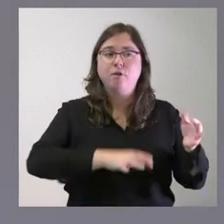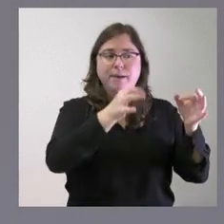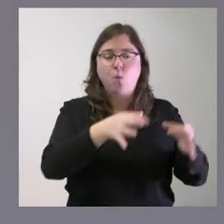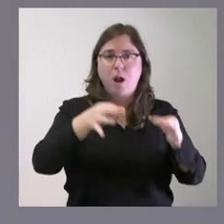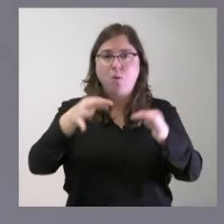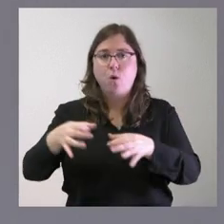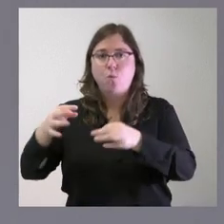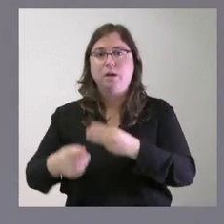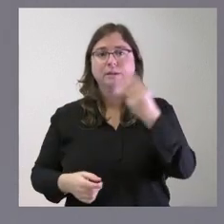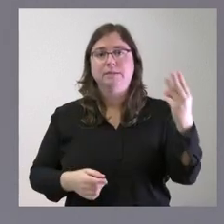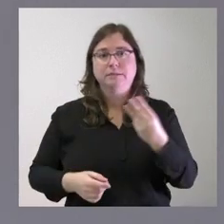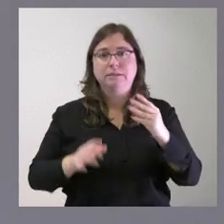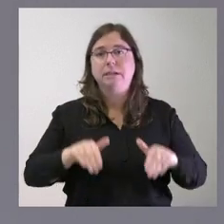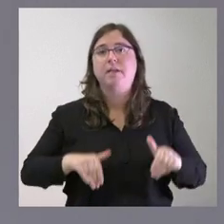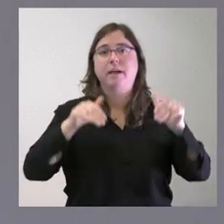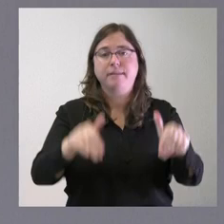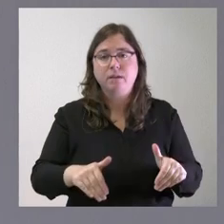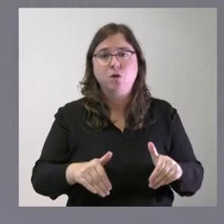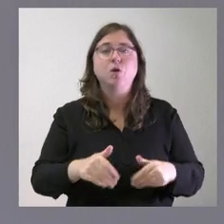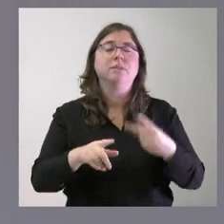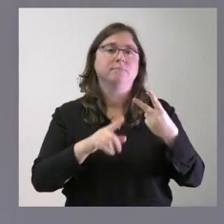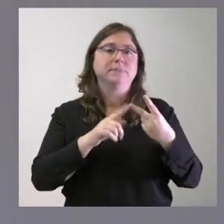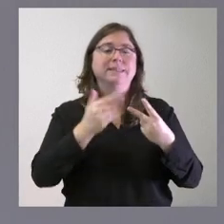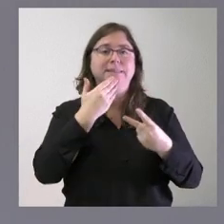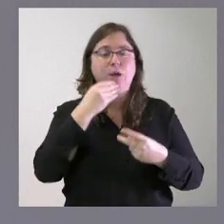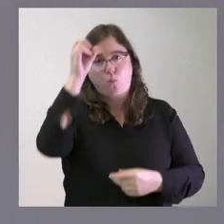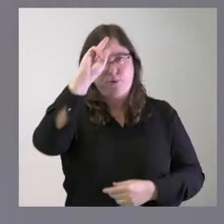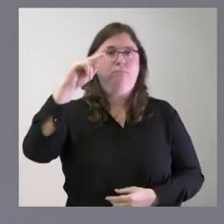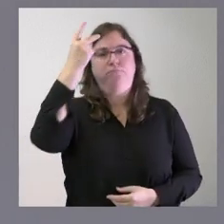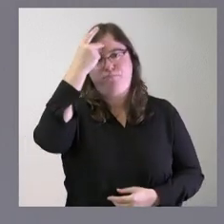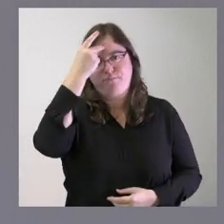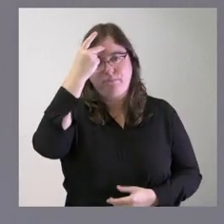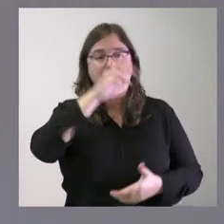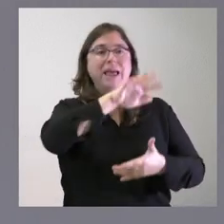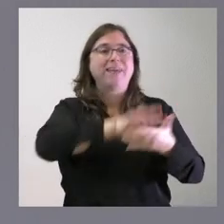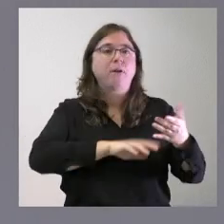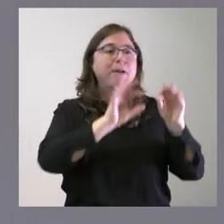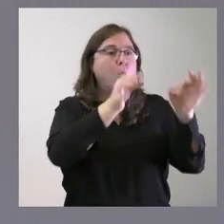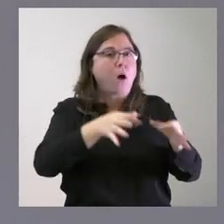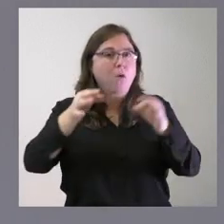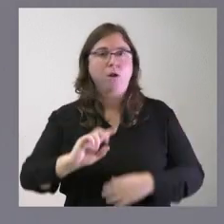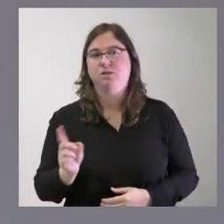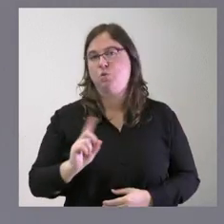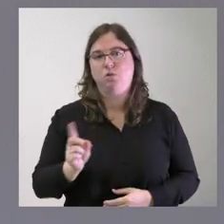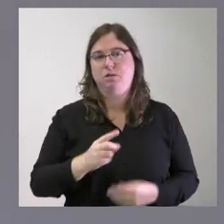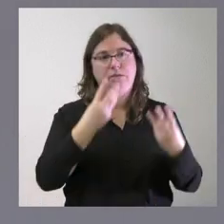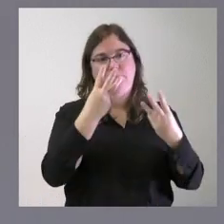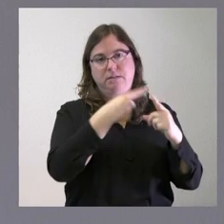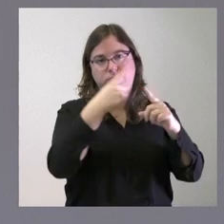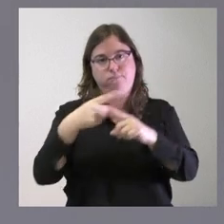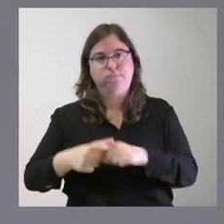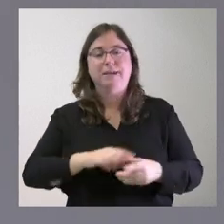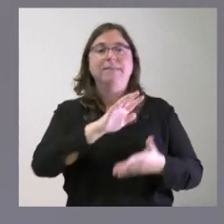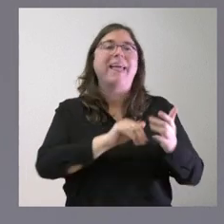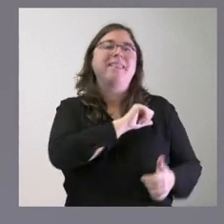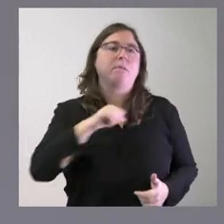para todas las candidaturas y si hemos cambiado de opinión el informe no es igual para las tres candidaturas el informe